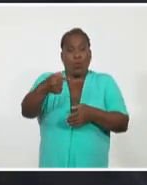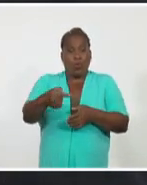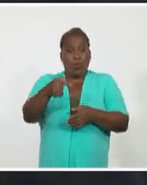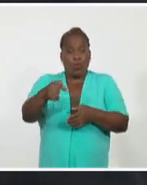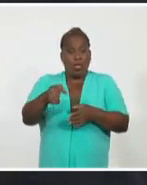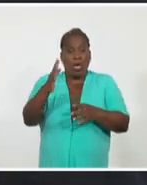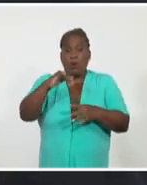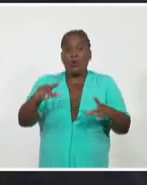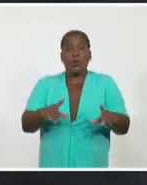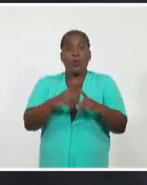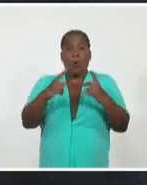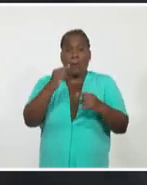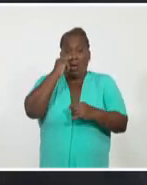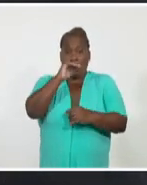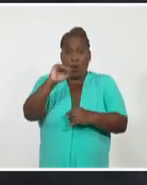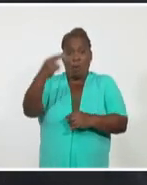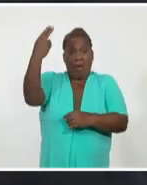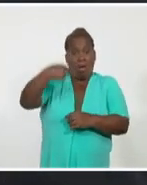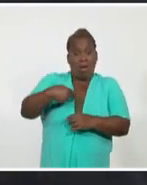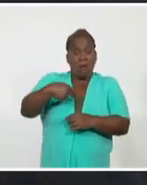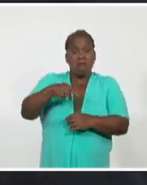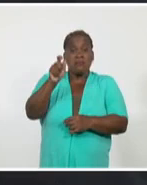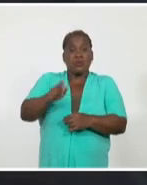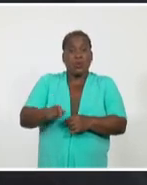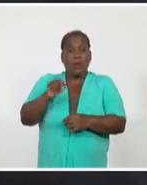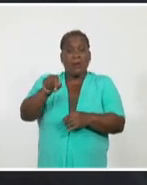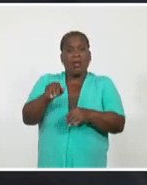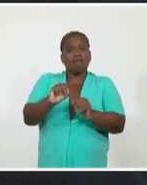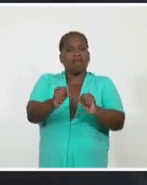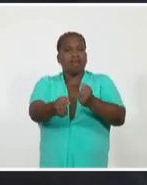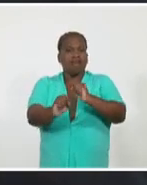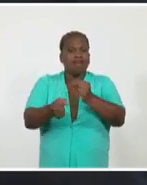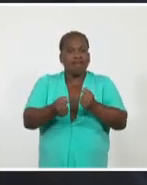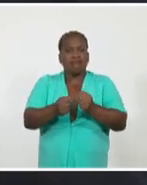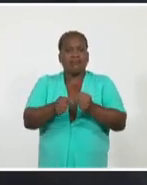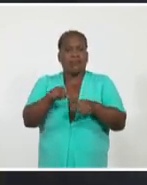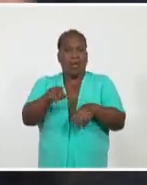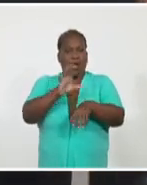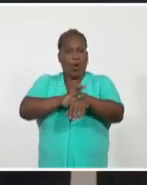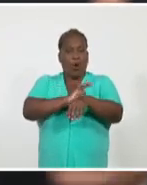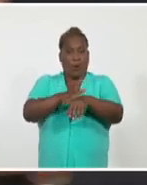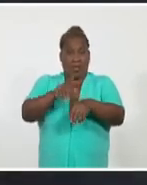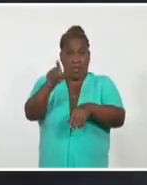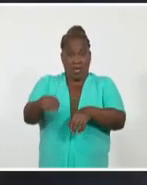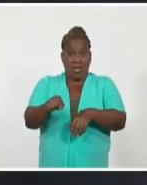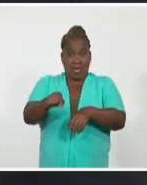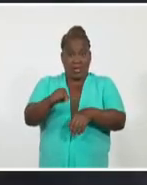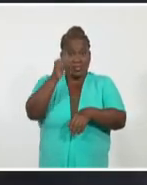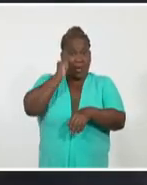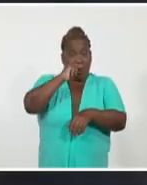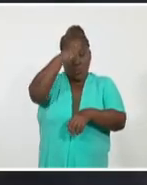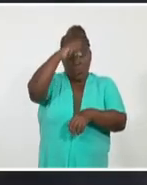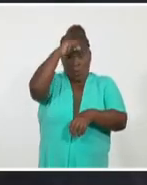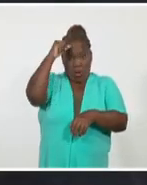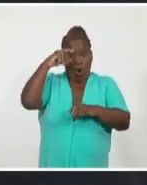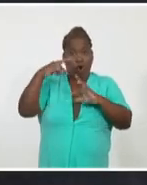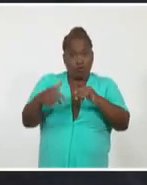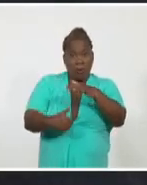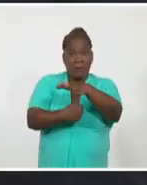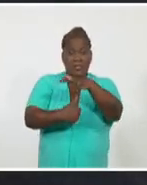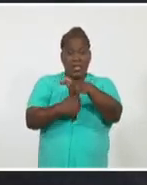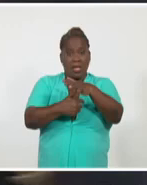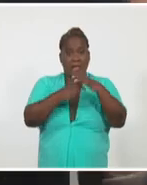normas recomendadas para contener el contagio. Este fin de semana Bolsonaro volvió a pasearse por Brasilia sin